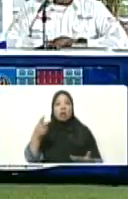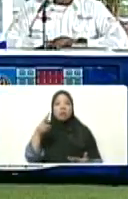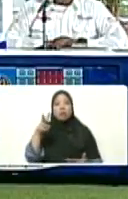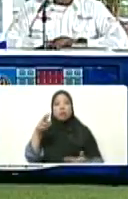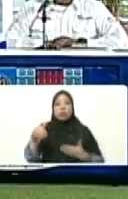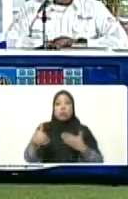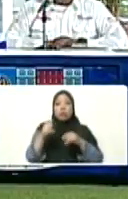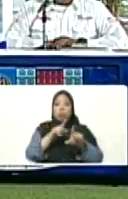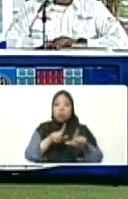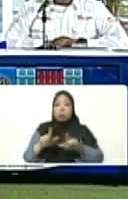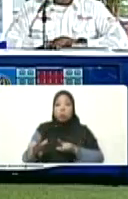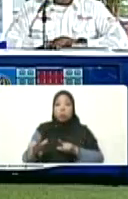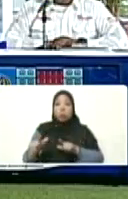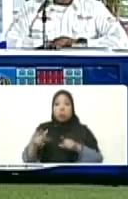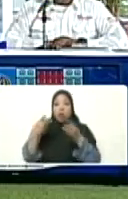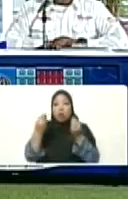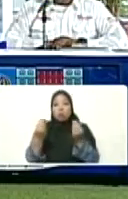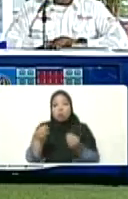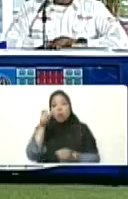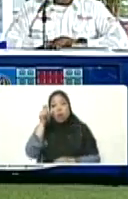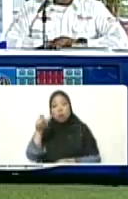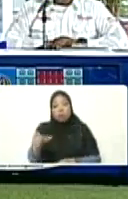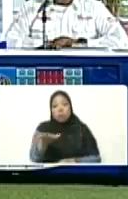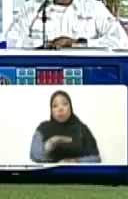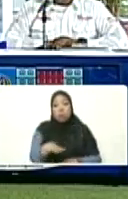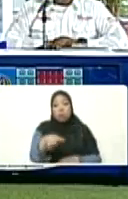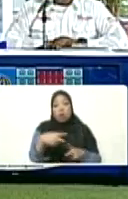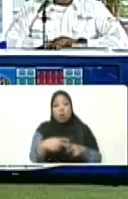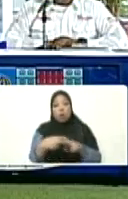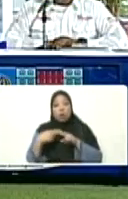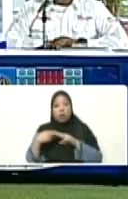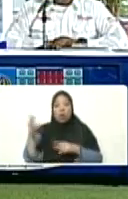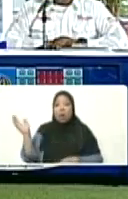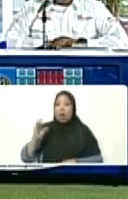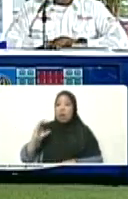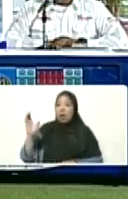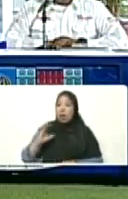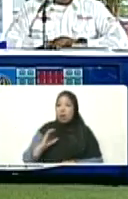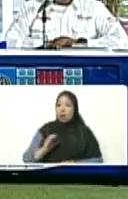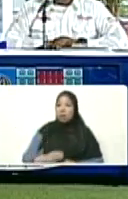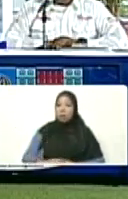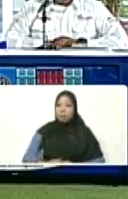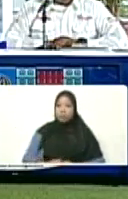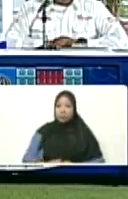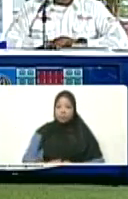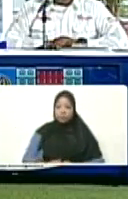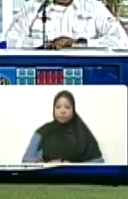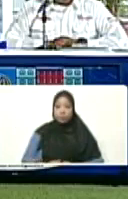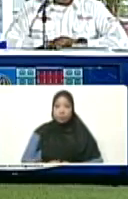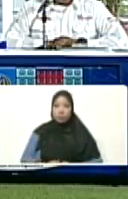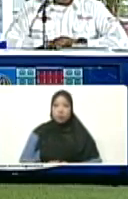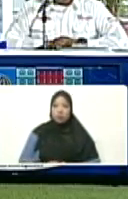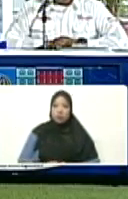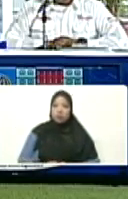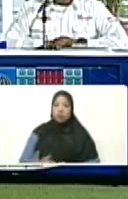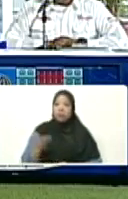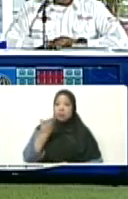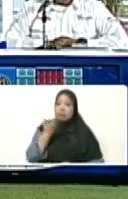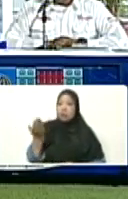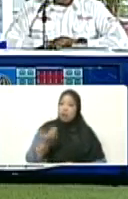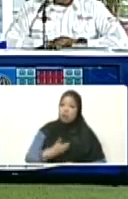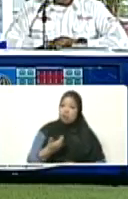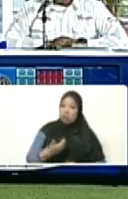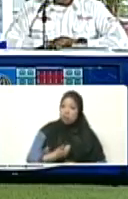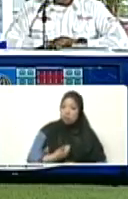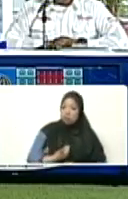y de cuando, mucha gente viene a Caracas, yo recibo mucha gente en Caracas, Villarroel, Mervin, alcaldesa,